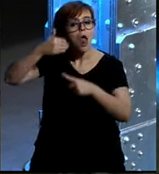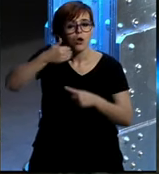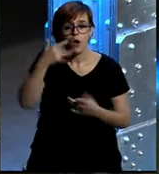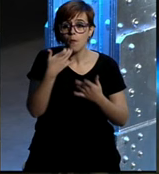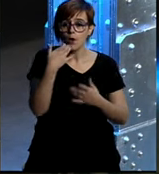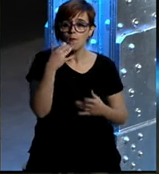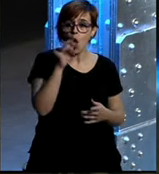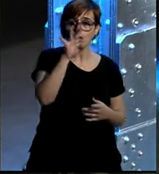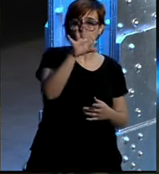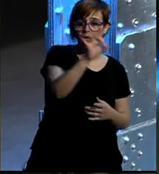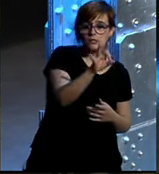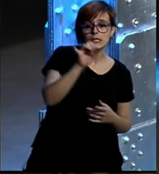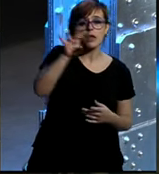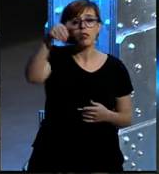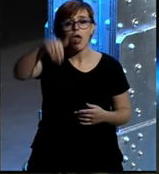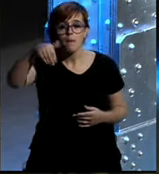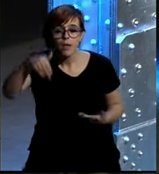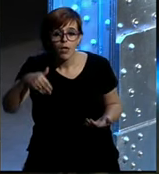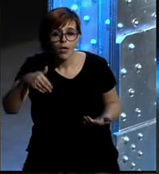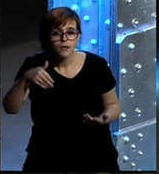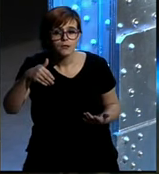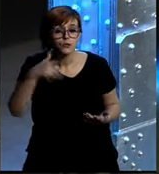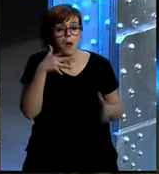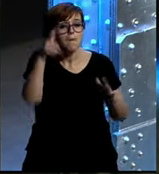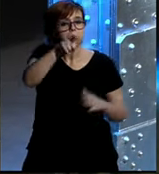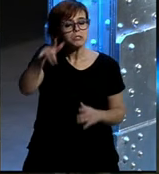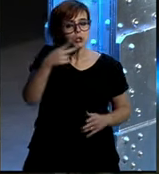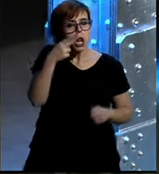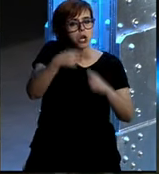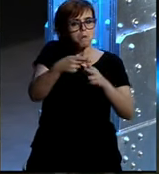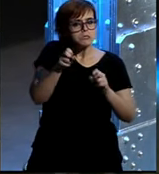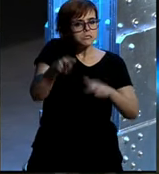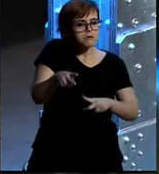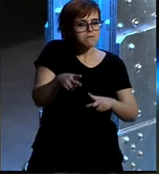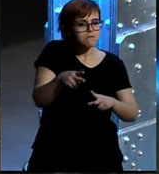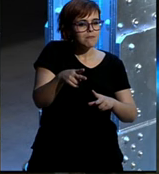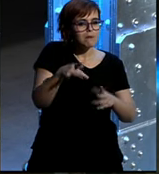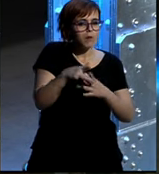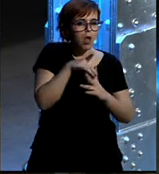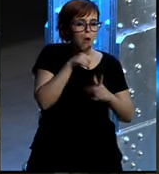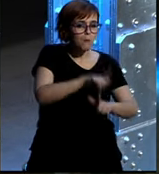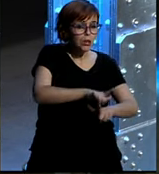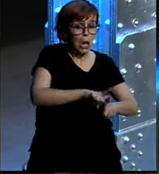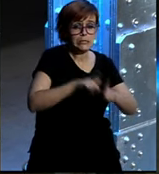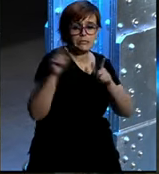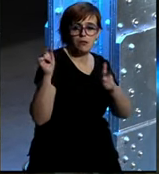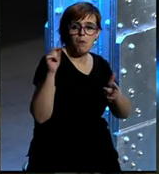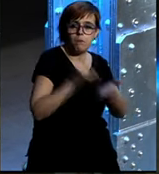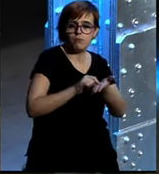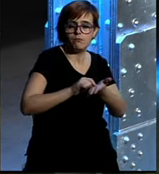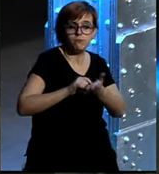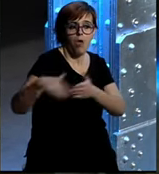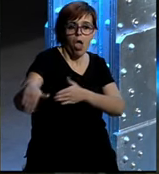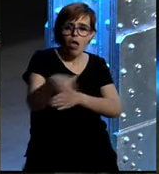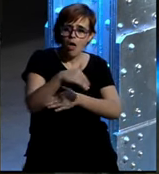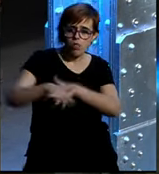el 15S o el 15M gente anónima toma el protagonismo y se echa a las calles y pone voz y